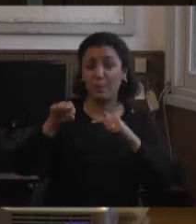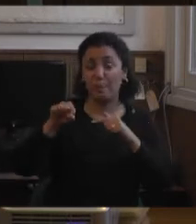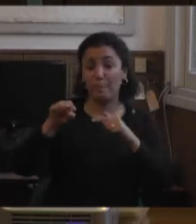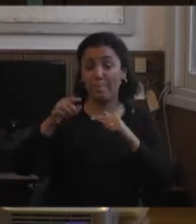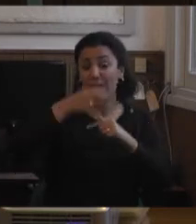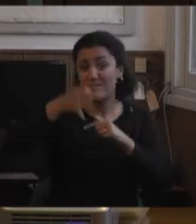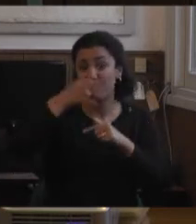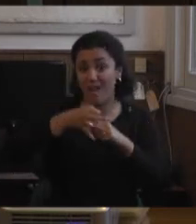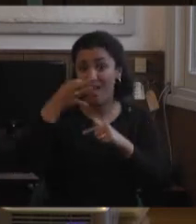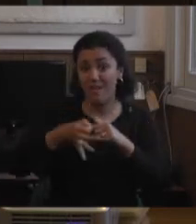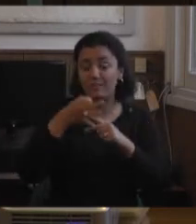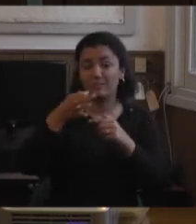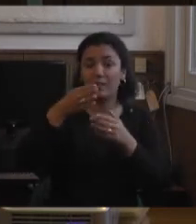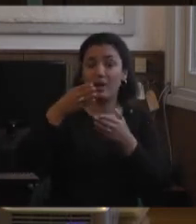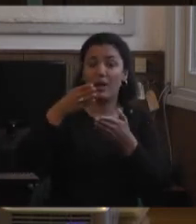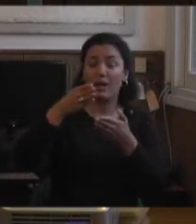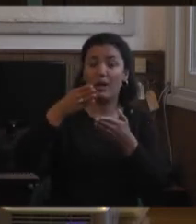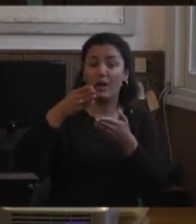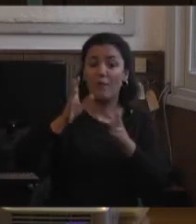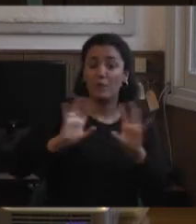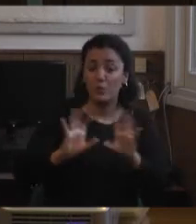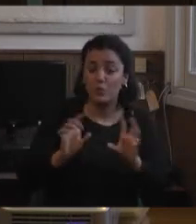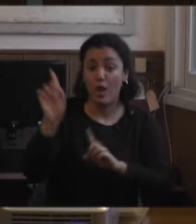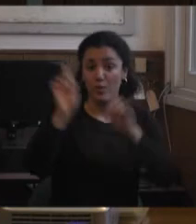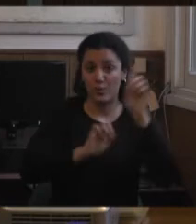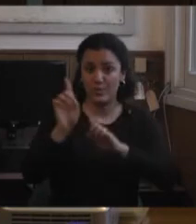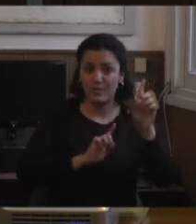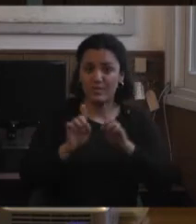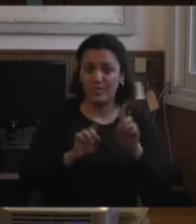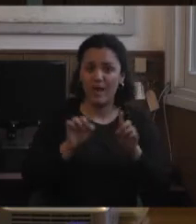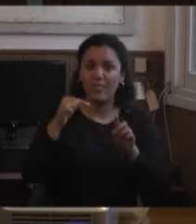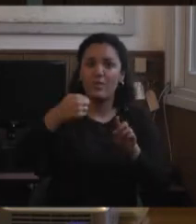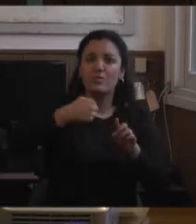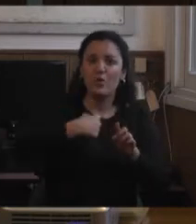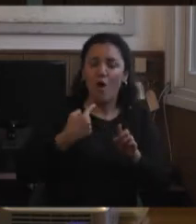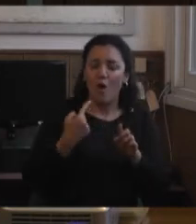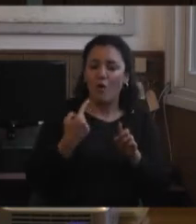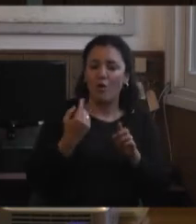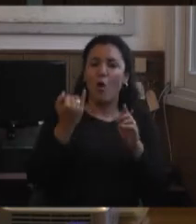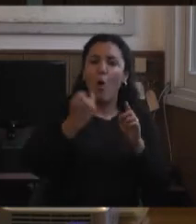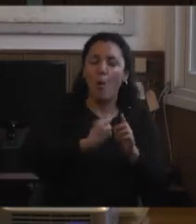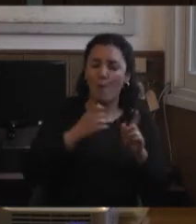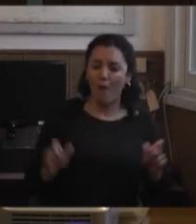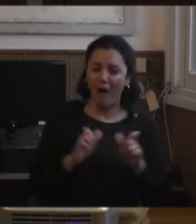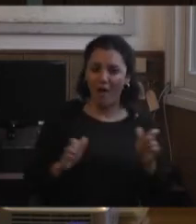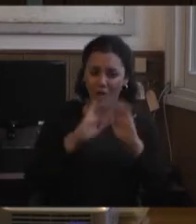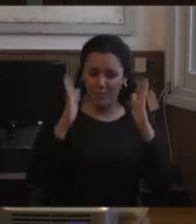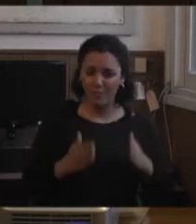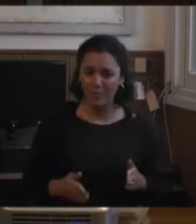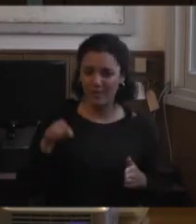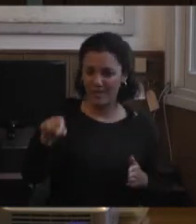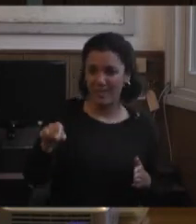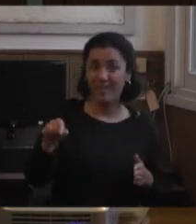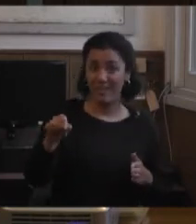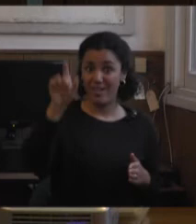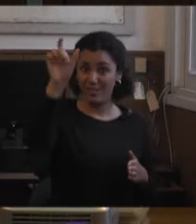es tratando de que tome conciencia de que se apropie que el gesto que él le ponga al primer estudiante que intente ingresar,